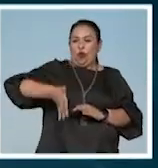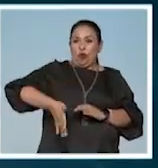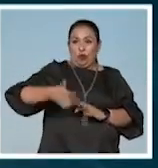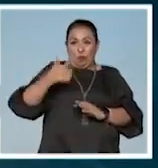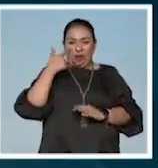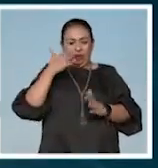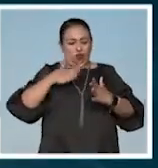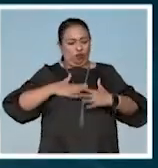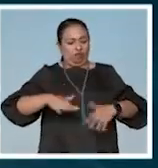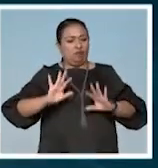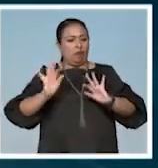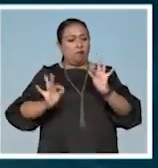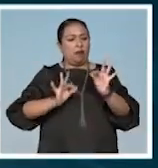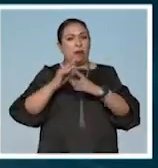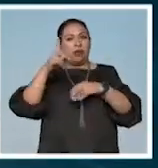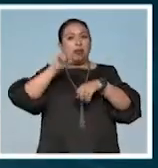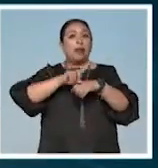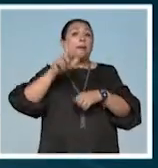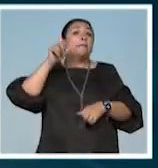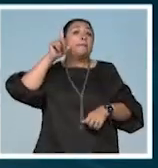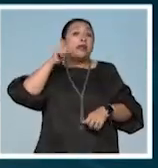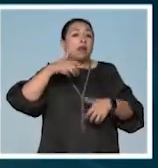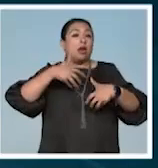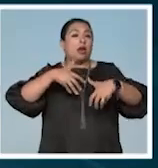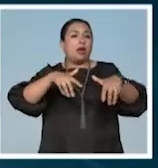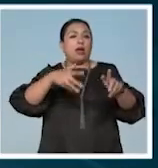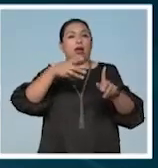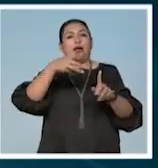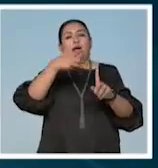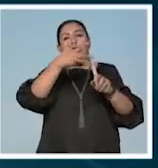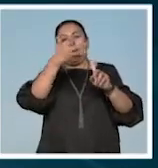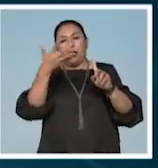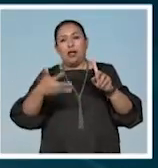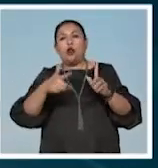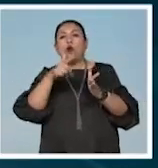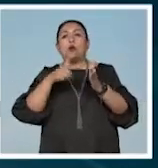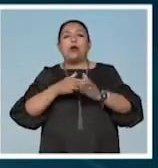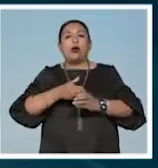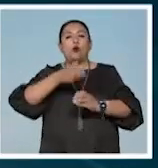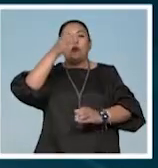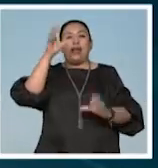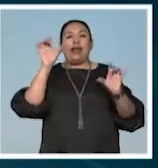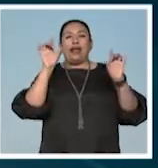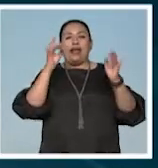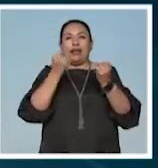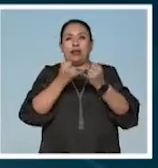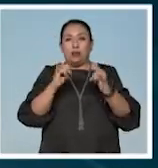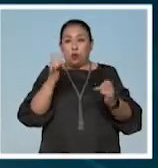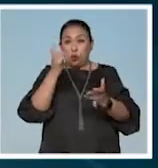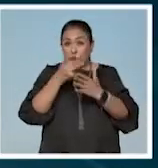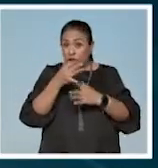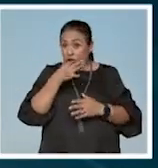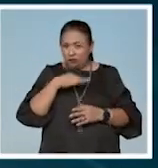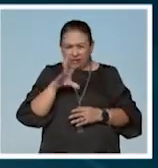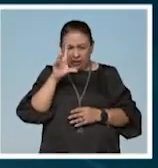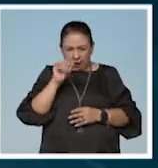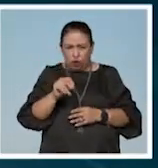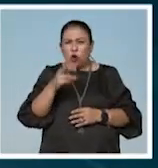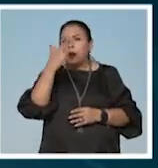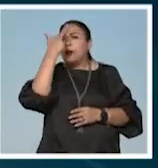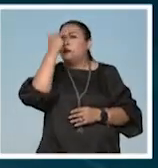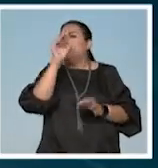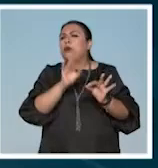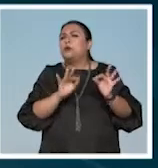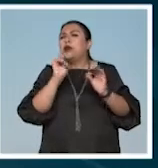como ven yo ya estoy preparada para el día de mañana en la marcha LGBT en el Ángel de la Independencia no solo es para celebrar la razón